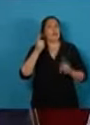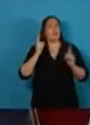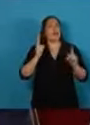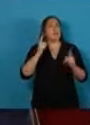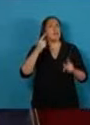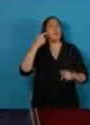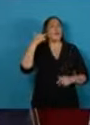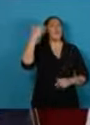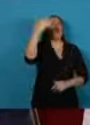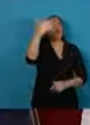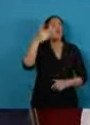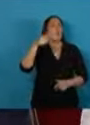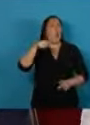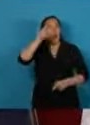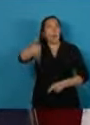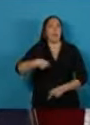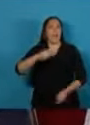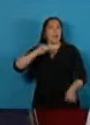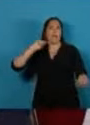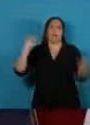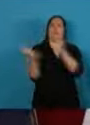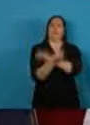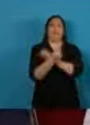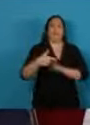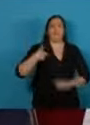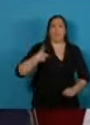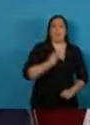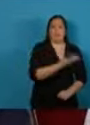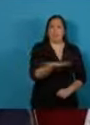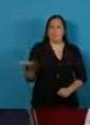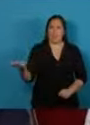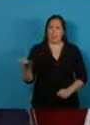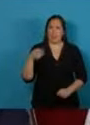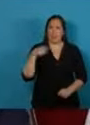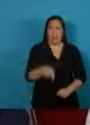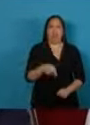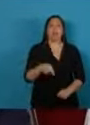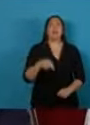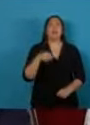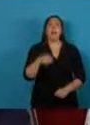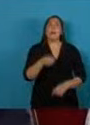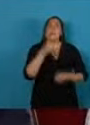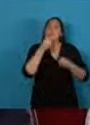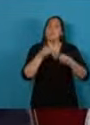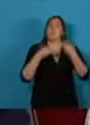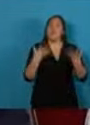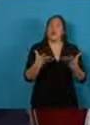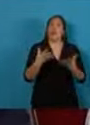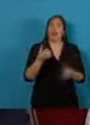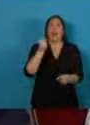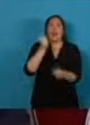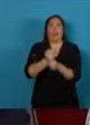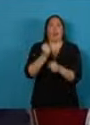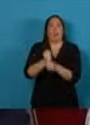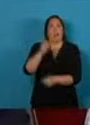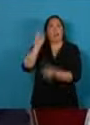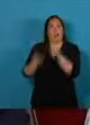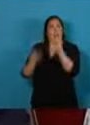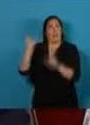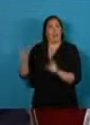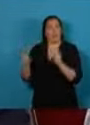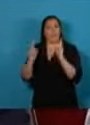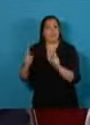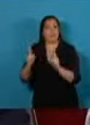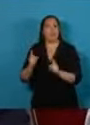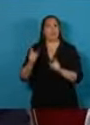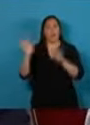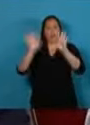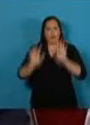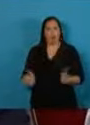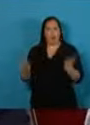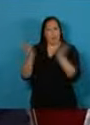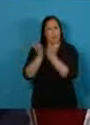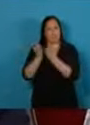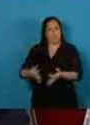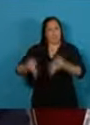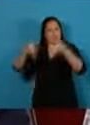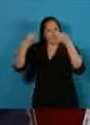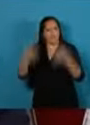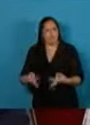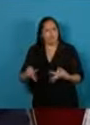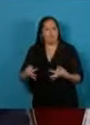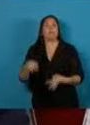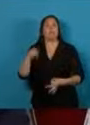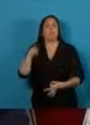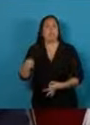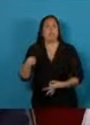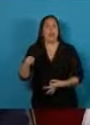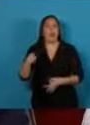motor de cambio y transformación de nuestra sociedad mejorar las condiciones de trabajo y asegurar una buena formación y